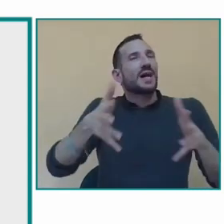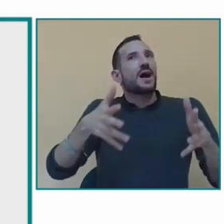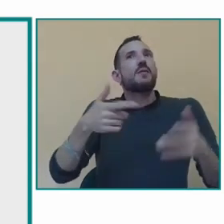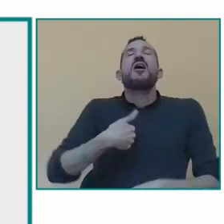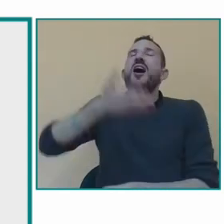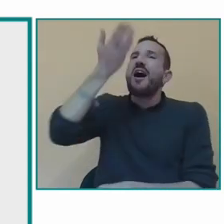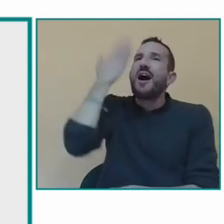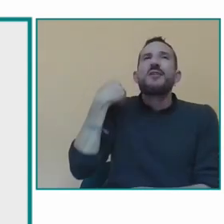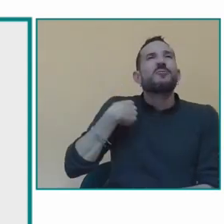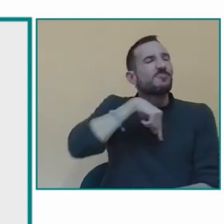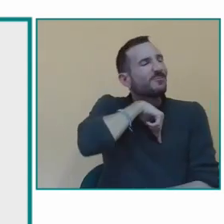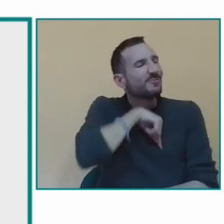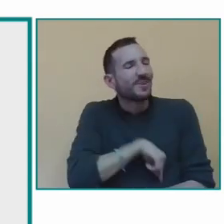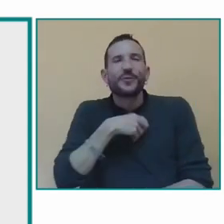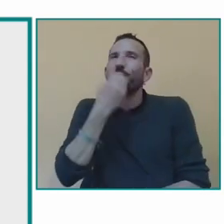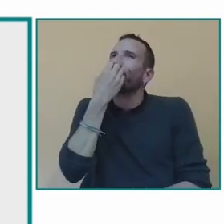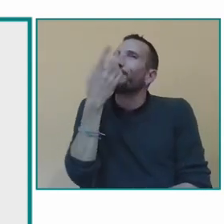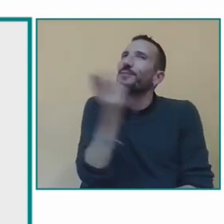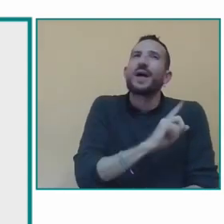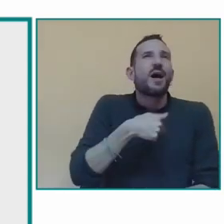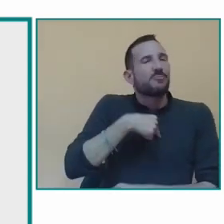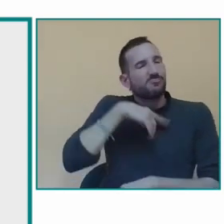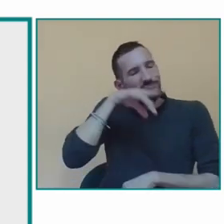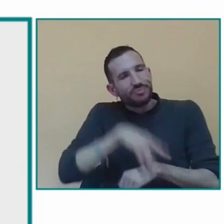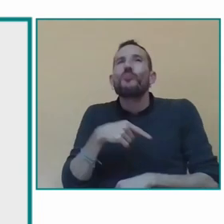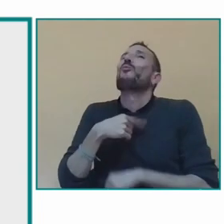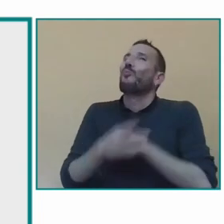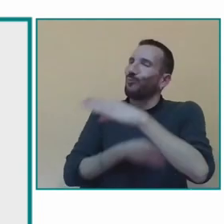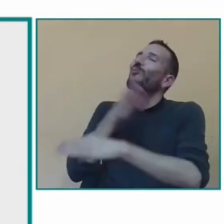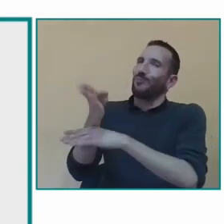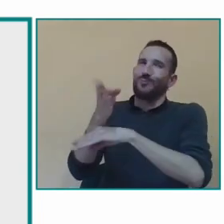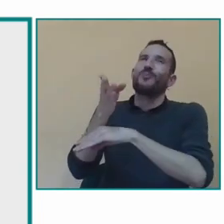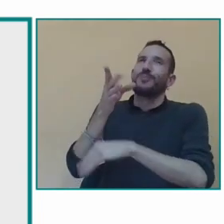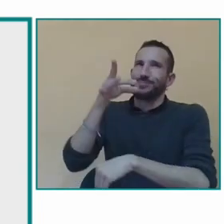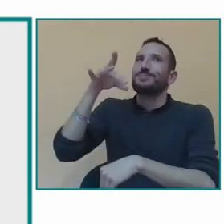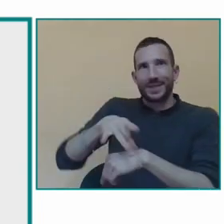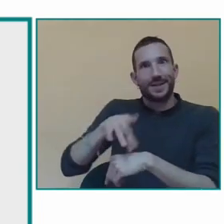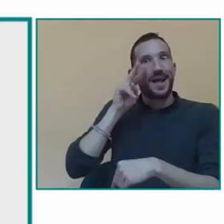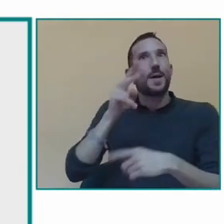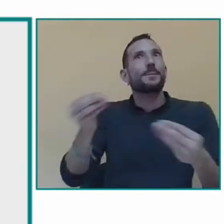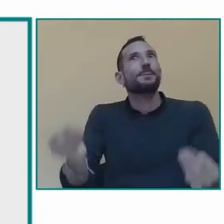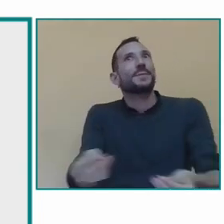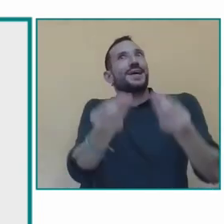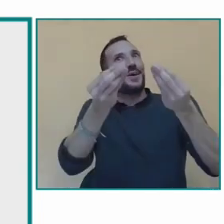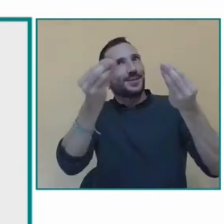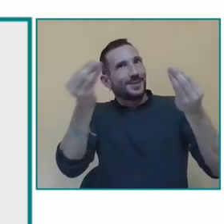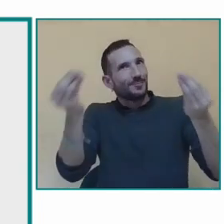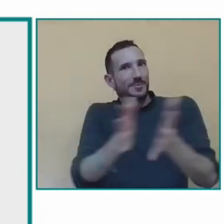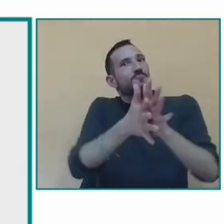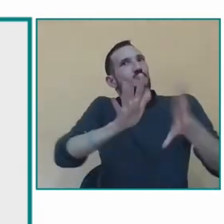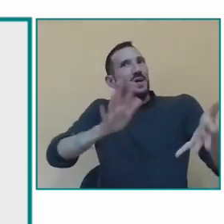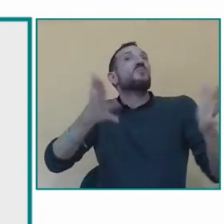enriqueciendo sus comunicaciones ir como expandiendo su lenguaje y ellos nos dicen pues me encontraba mal tuve que ir al médico